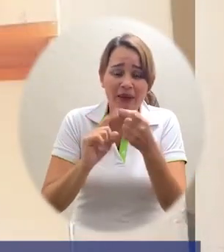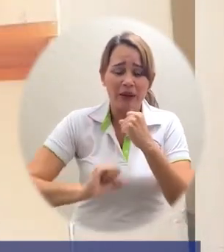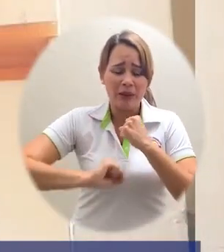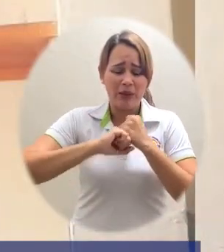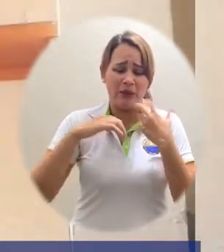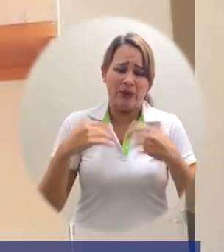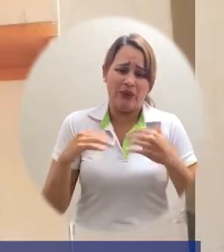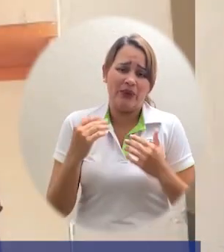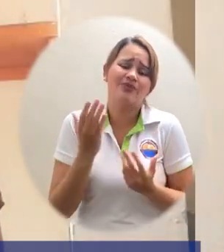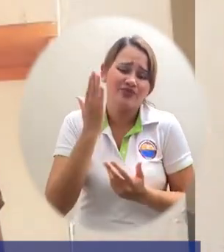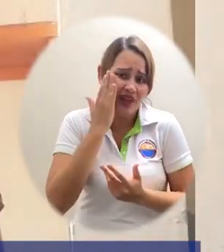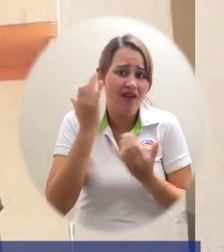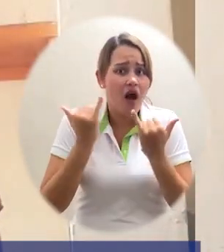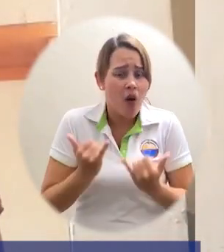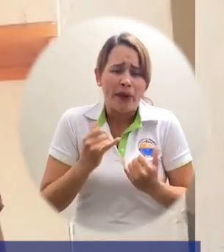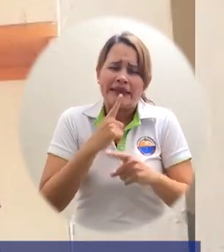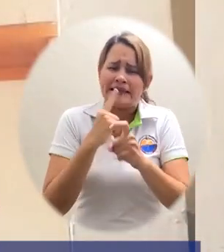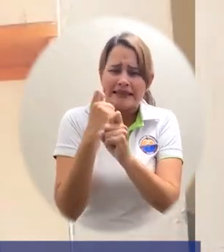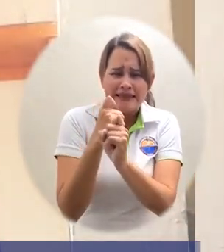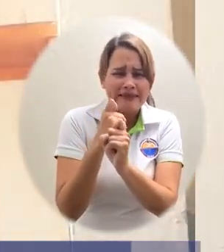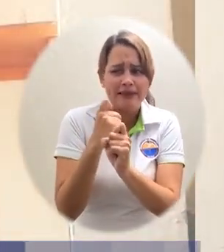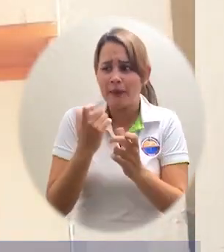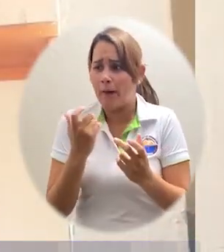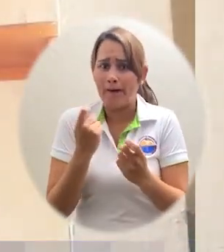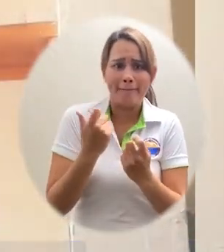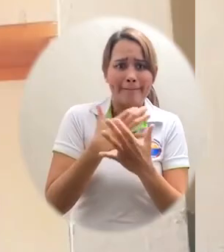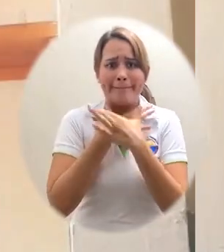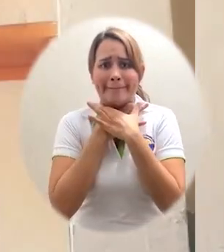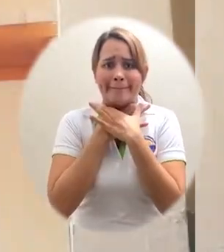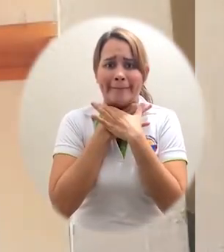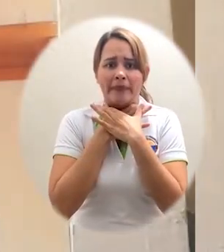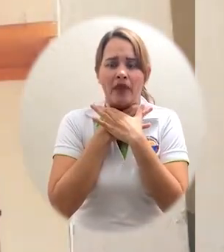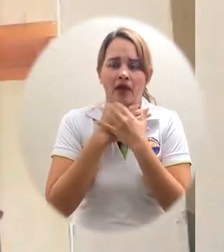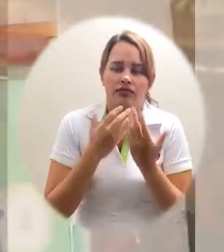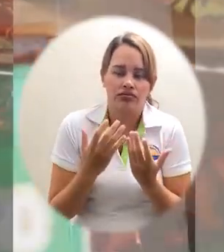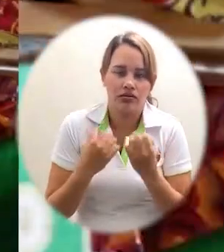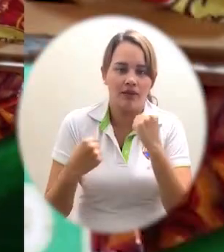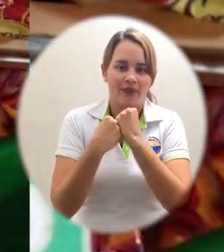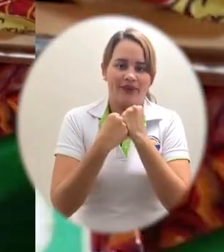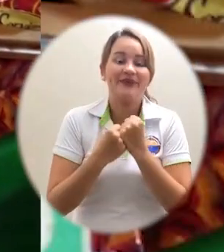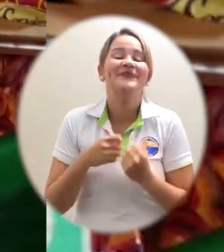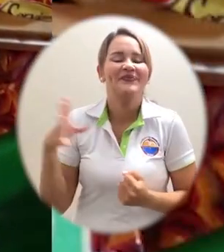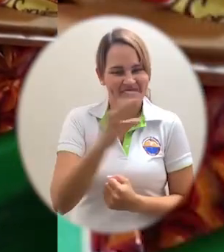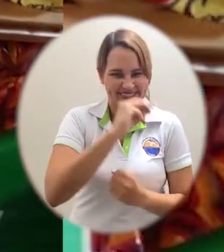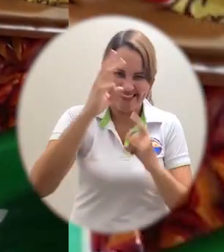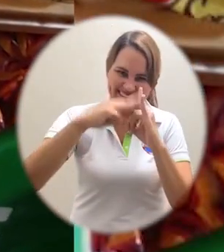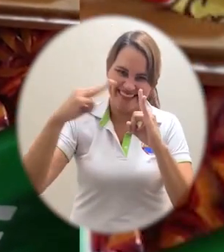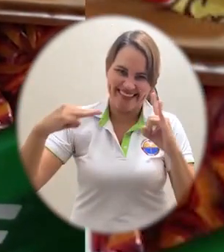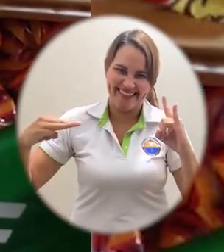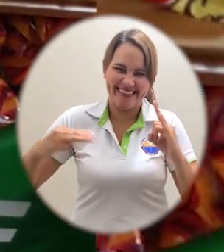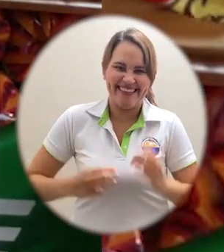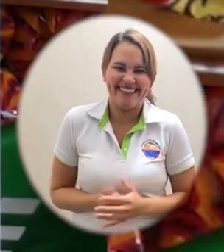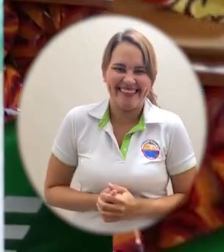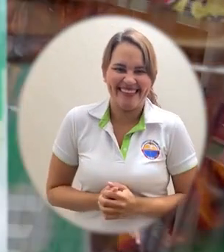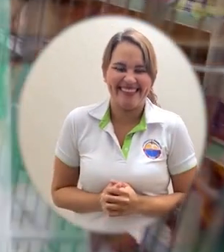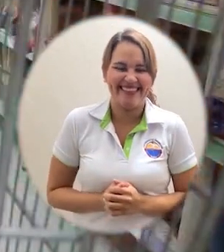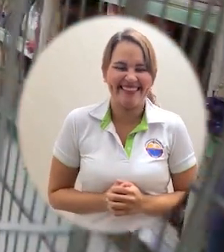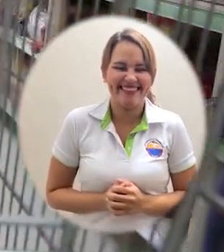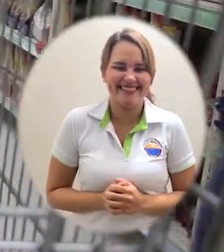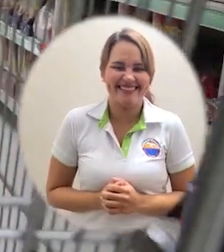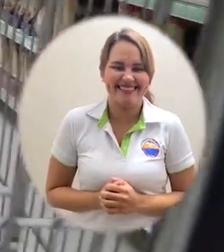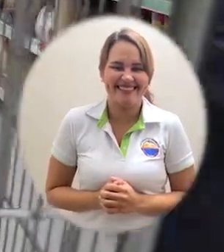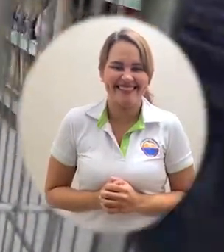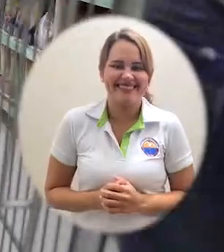alegría porque en estos momentos de angustia y cuando uno no tiene tampoco donde sacar es grato. Porque